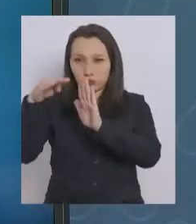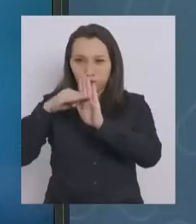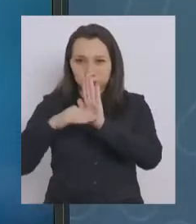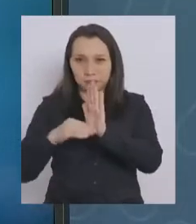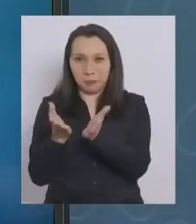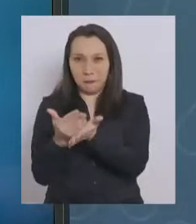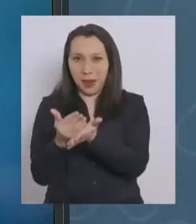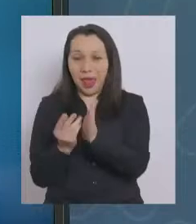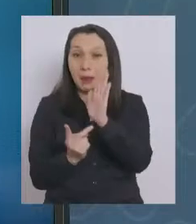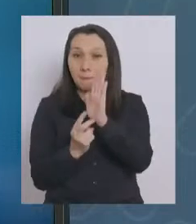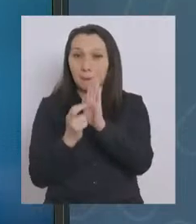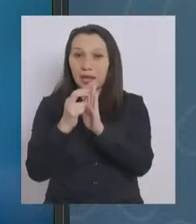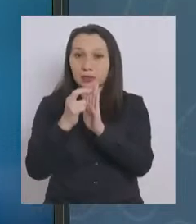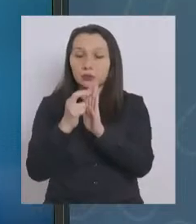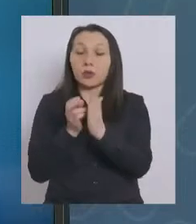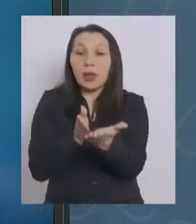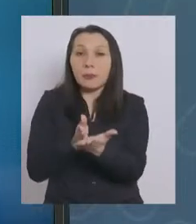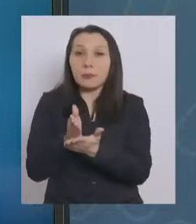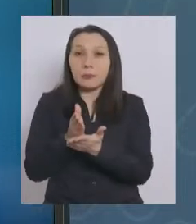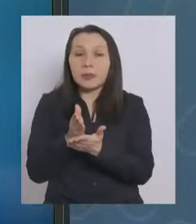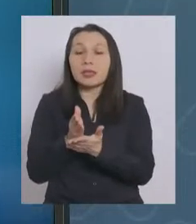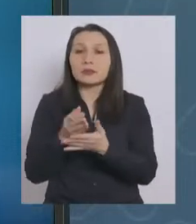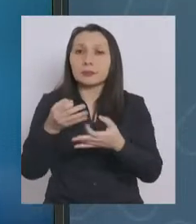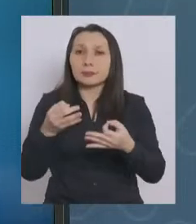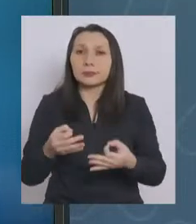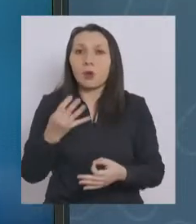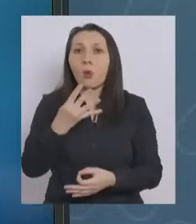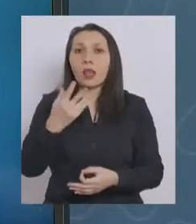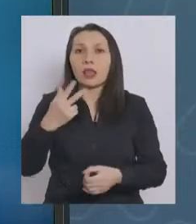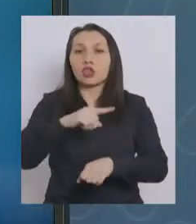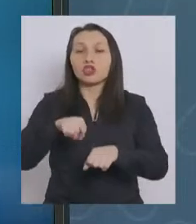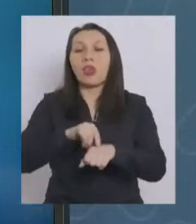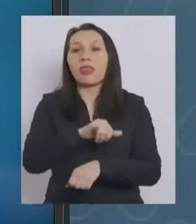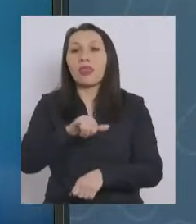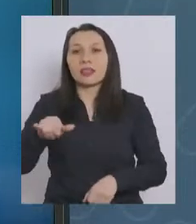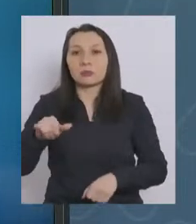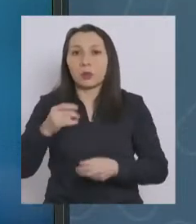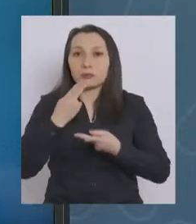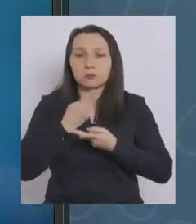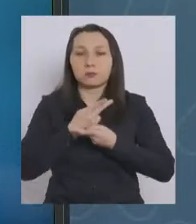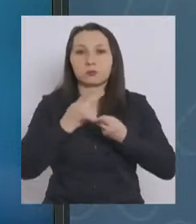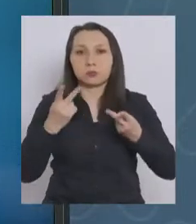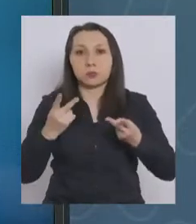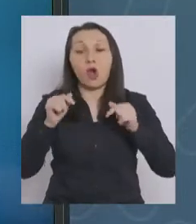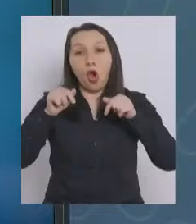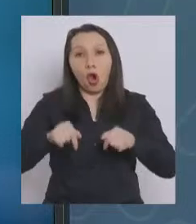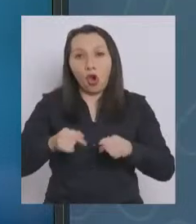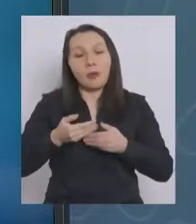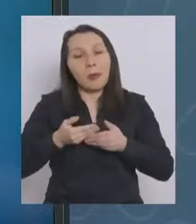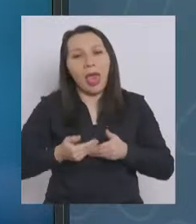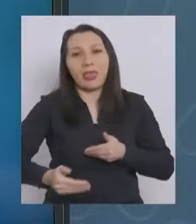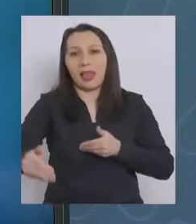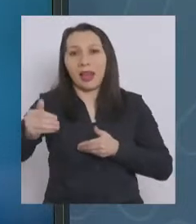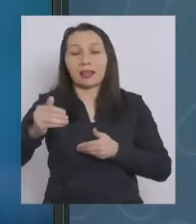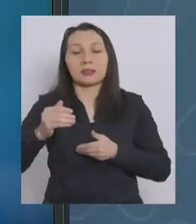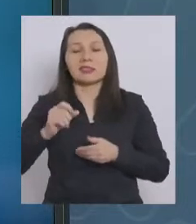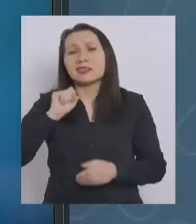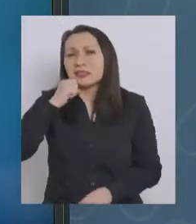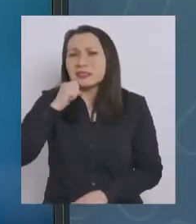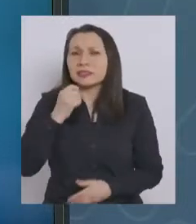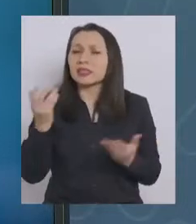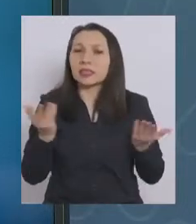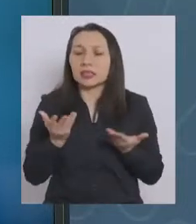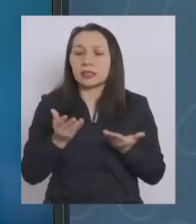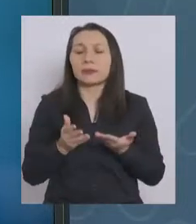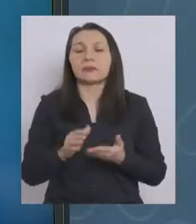del plan Paso a Paso van a comenzar a regir 48 horas después de que se anuncian. Eso desde hoy día hacia adelante. Eso significa